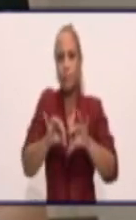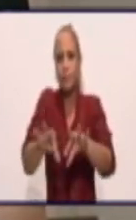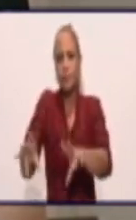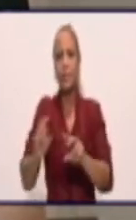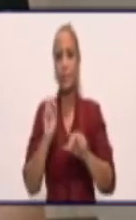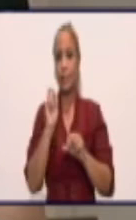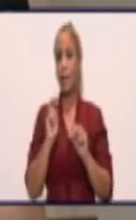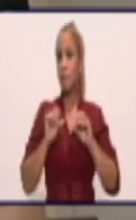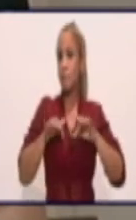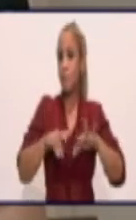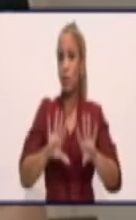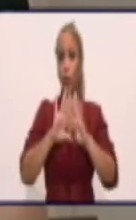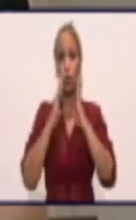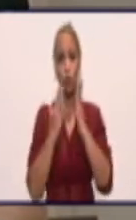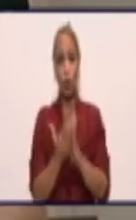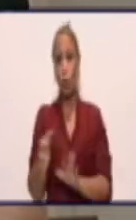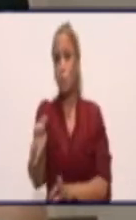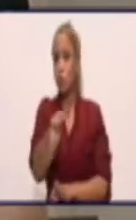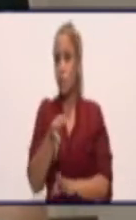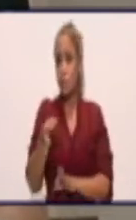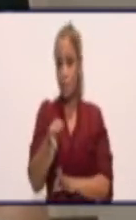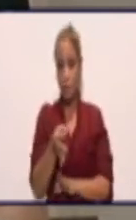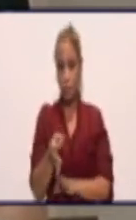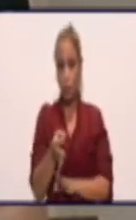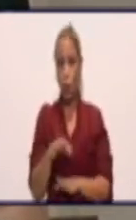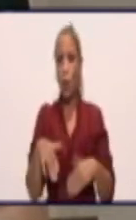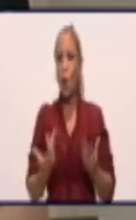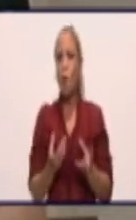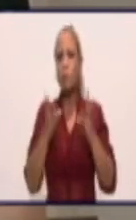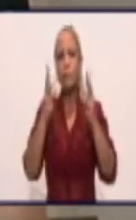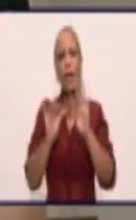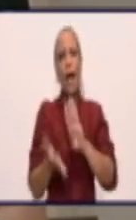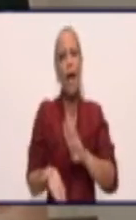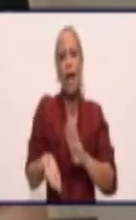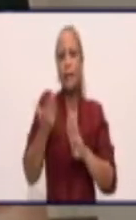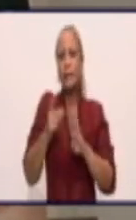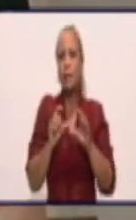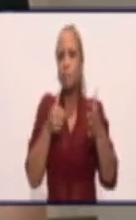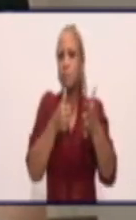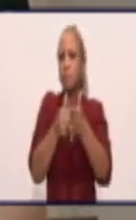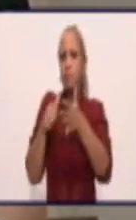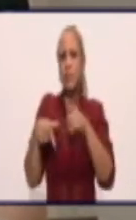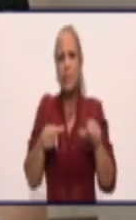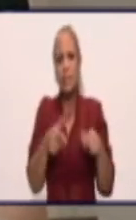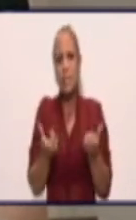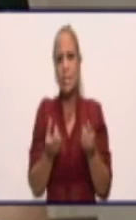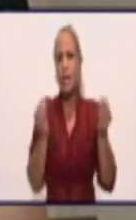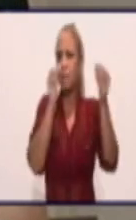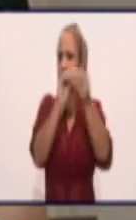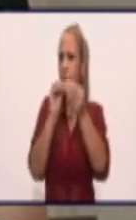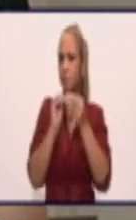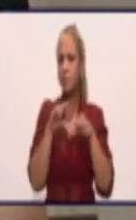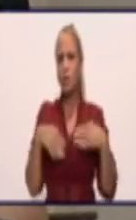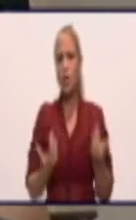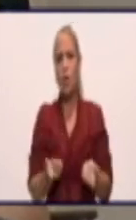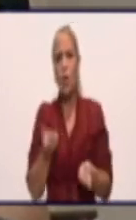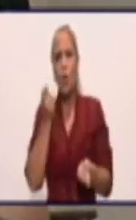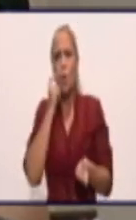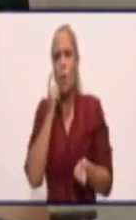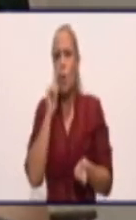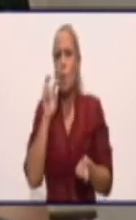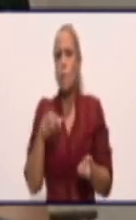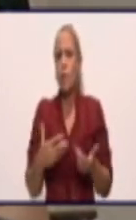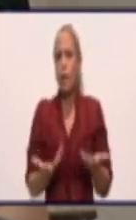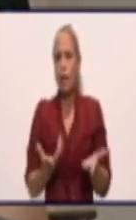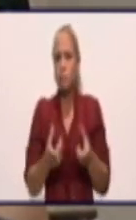en todos sus municipios, con una alta incidencia de los casos, como ven, con una tendencia también